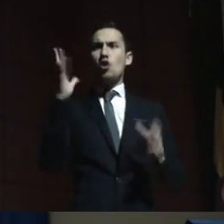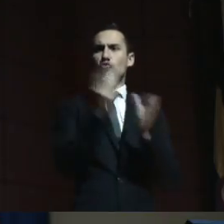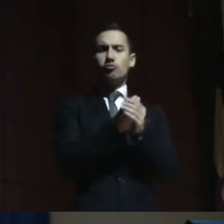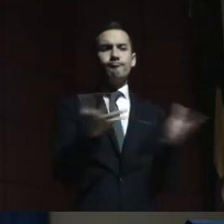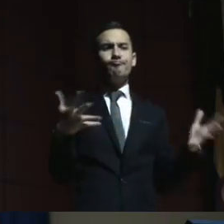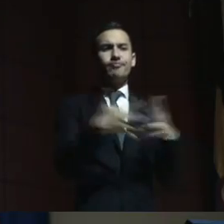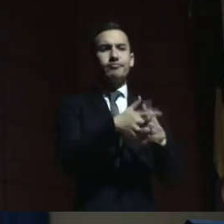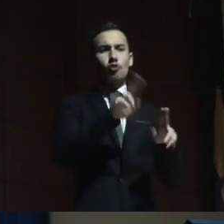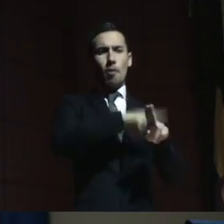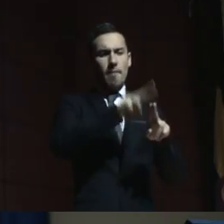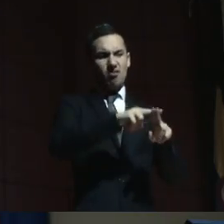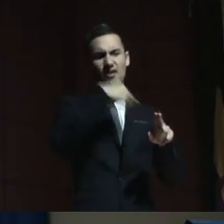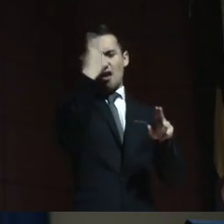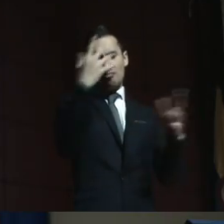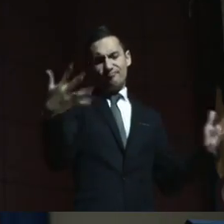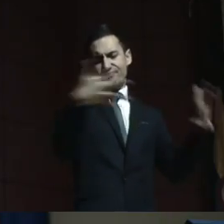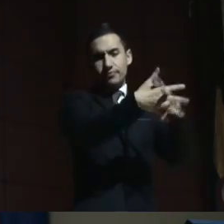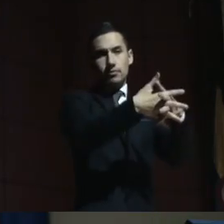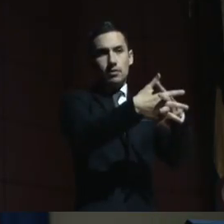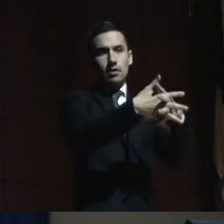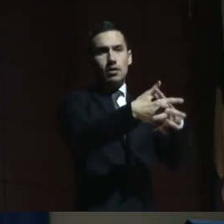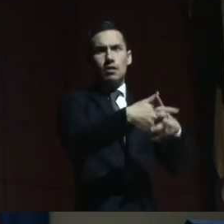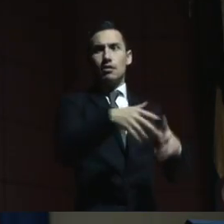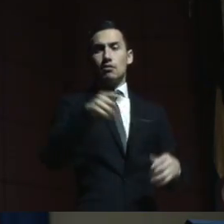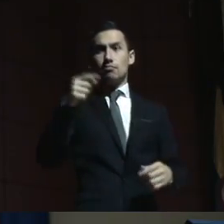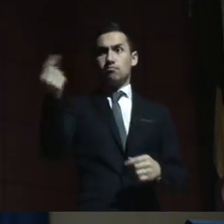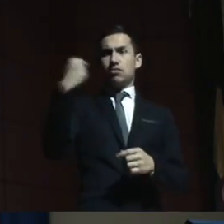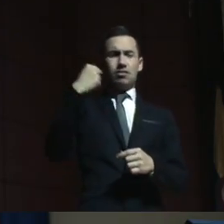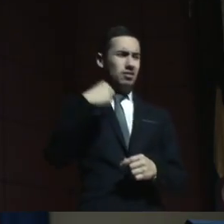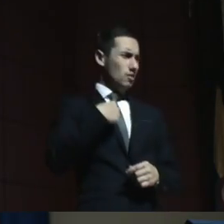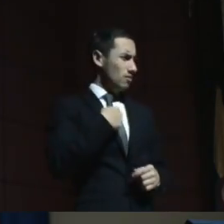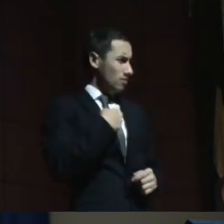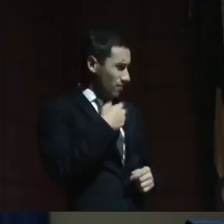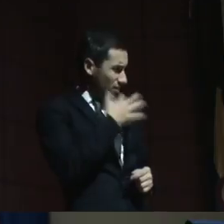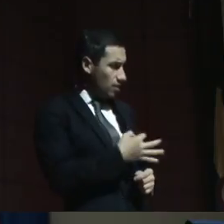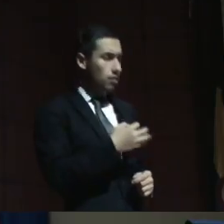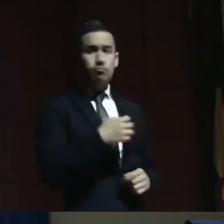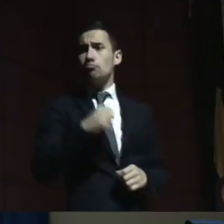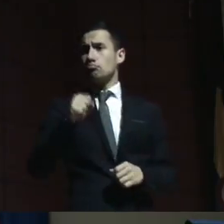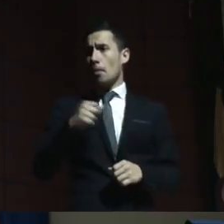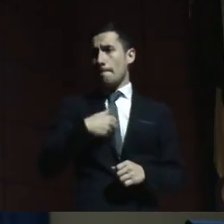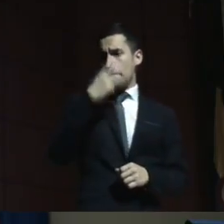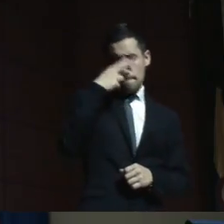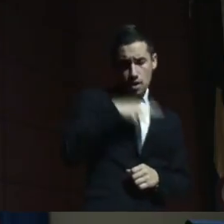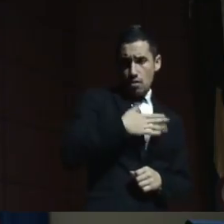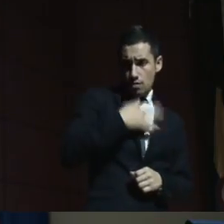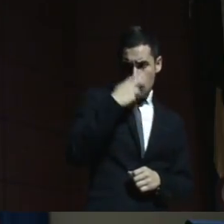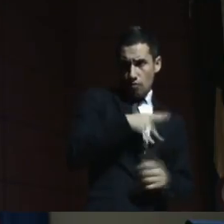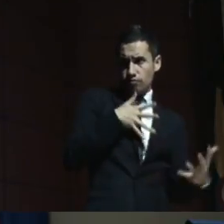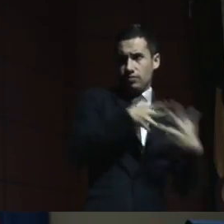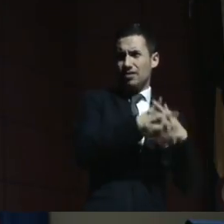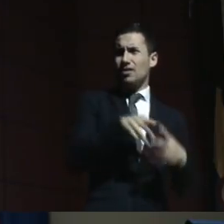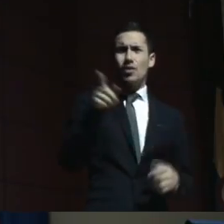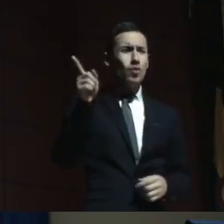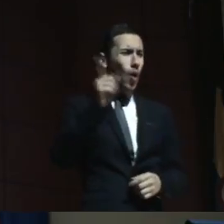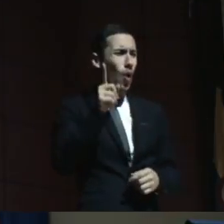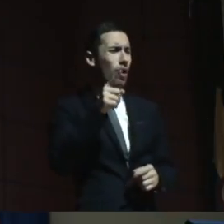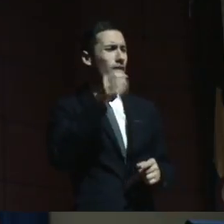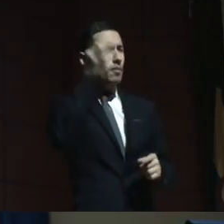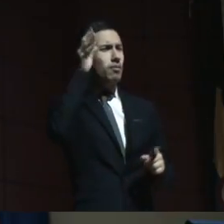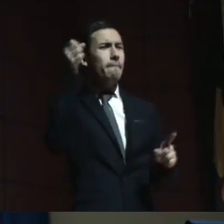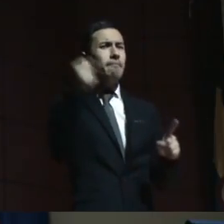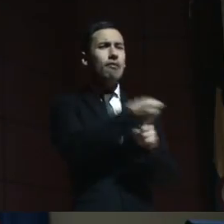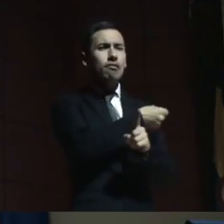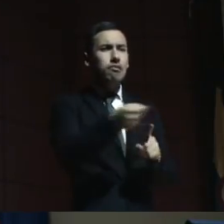¿sí? ¿Cómo se le ocurre, cierto? Ir con ese hijo a la inclusión. Si allá lo van a maltratar, le van a hacer. Aquí